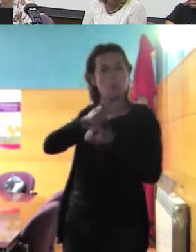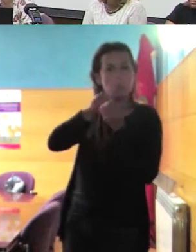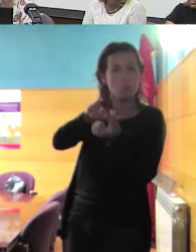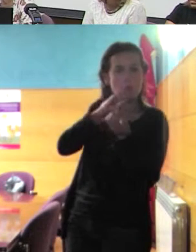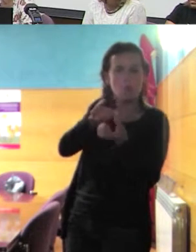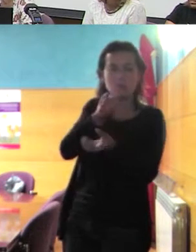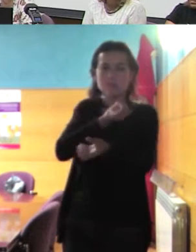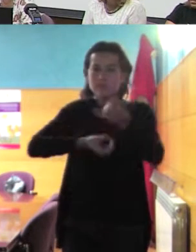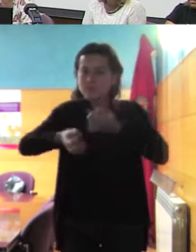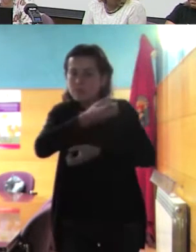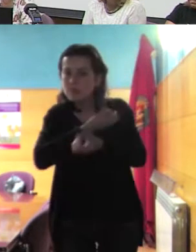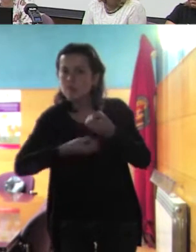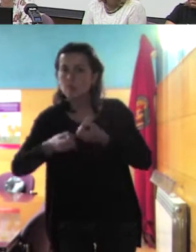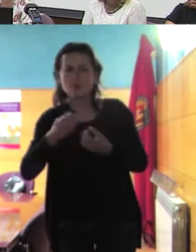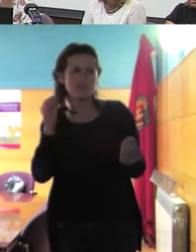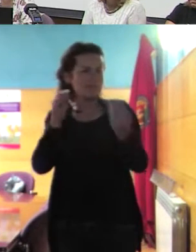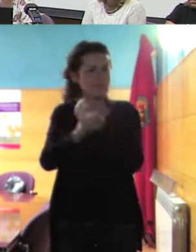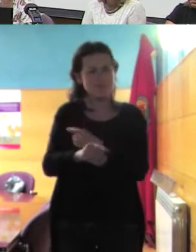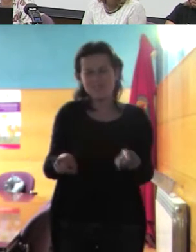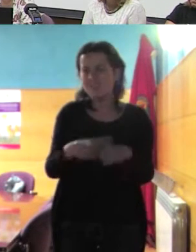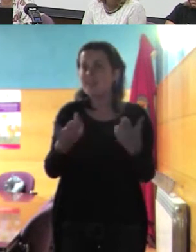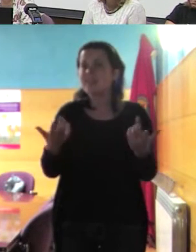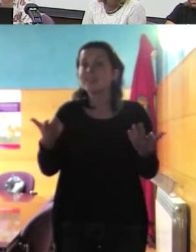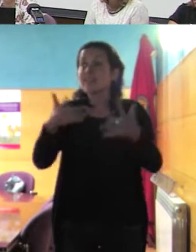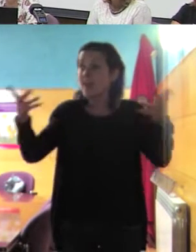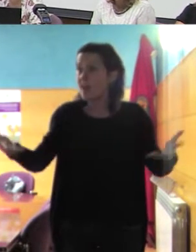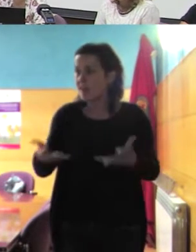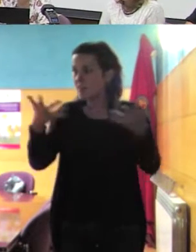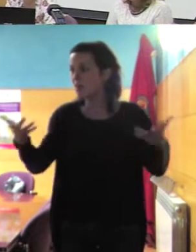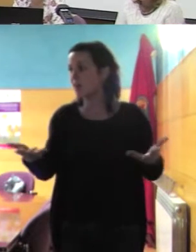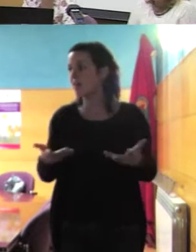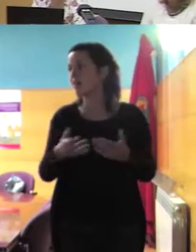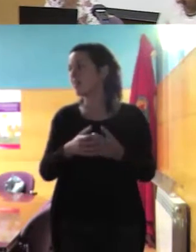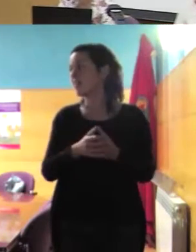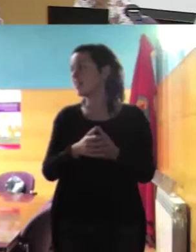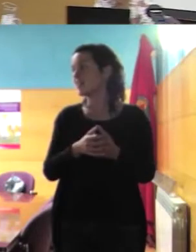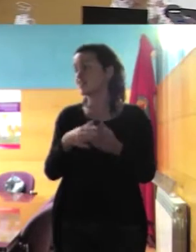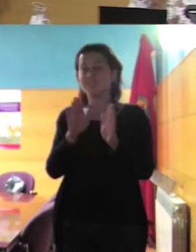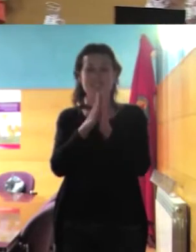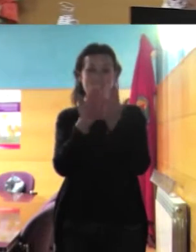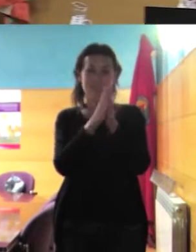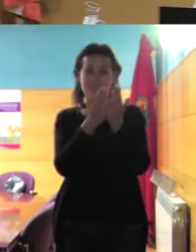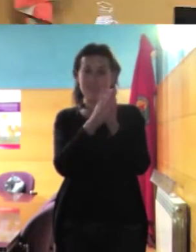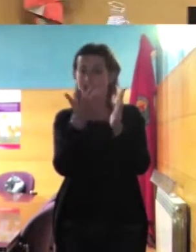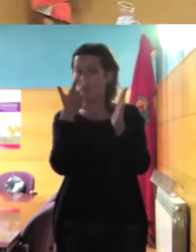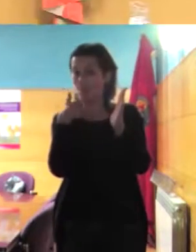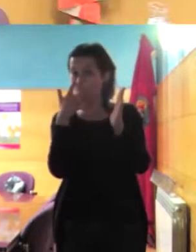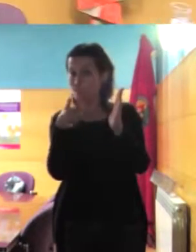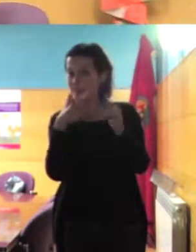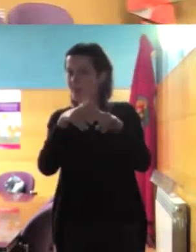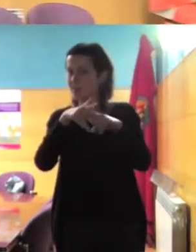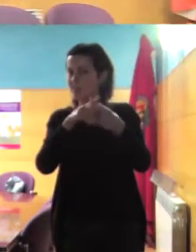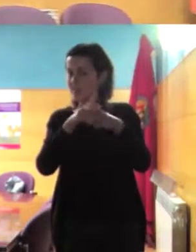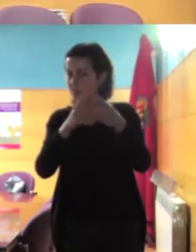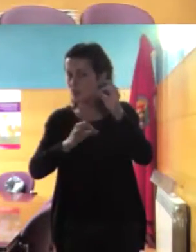y hablar de ellas ¿no? pues animaros a que ya conocéis el proyecto animaros a darle una vuelta a los talleres